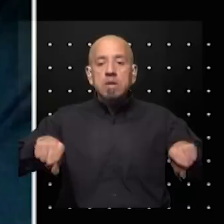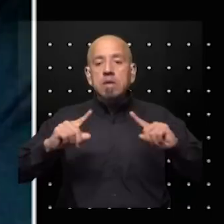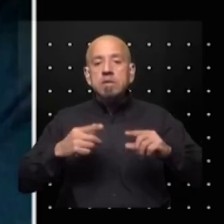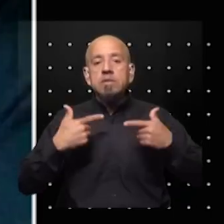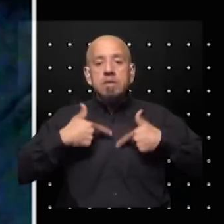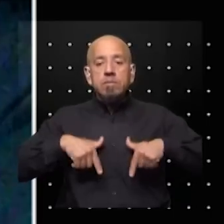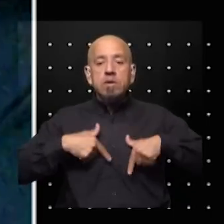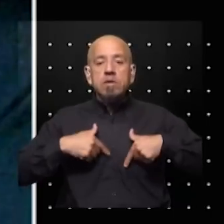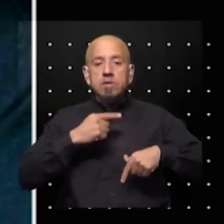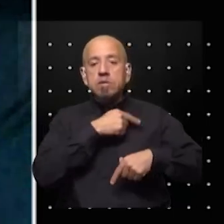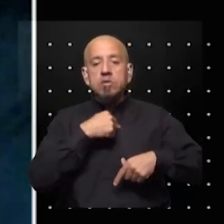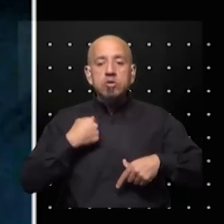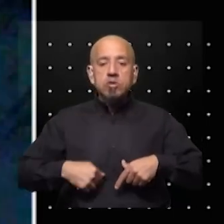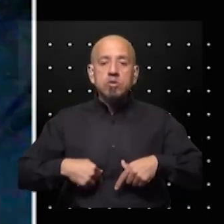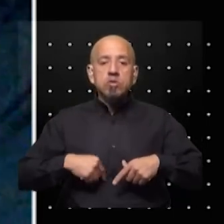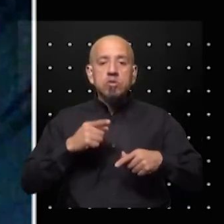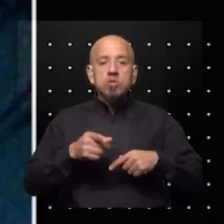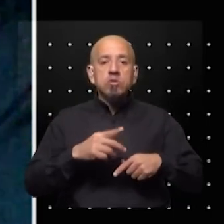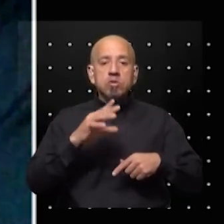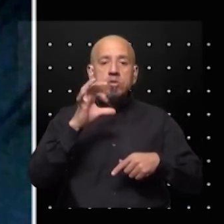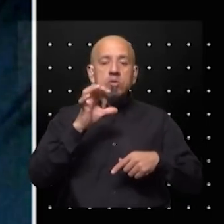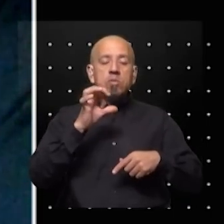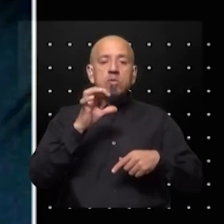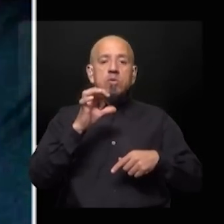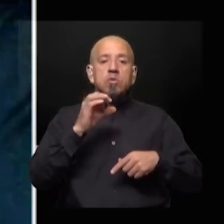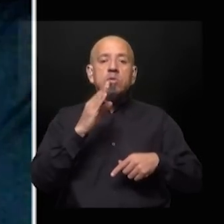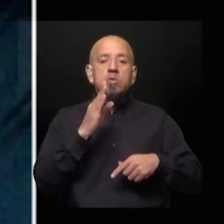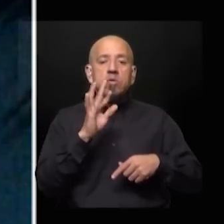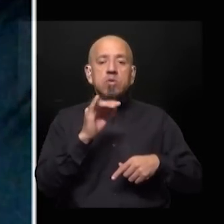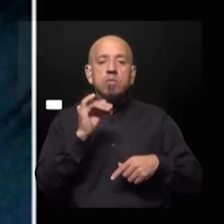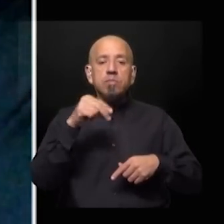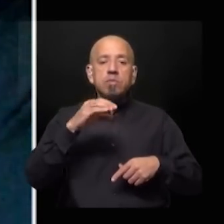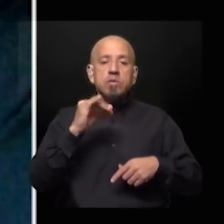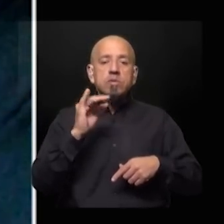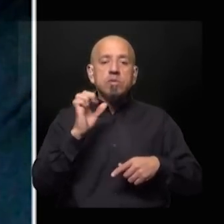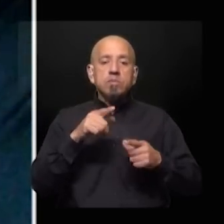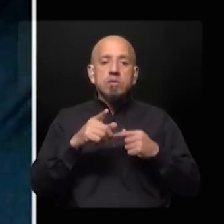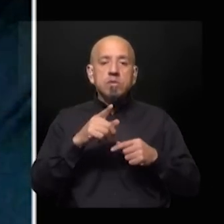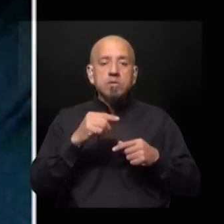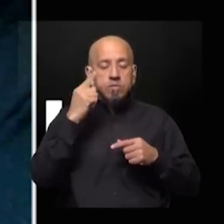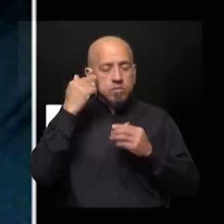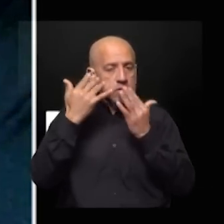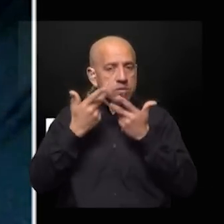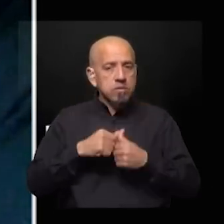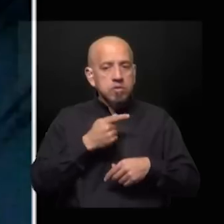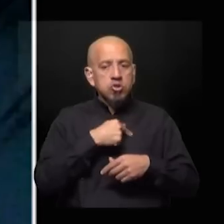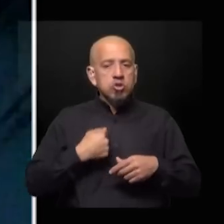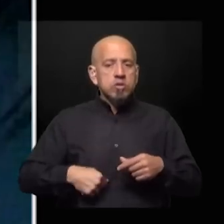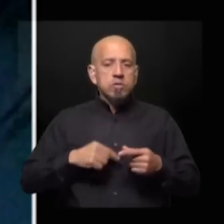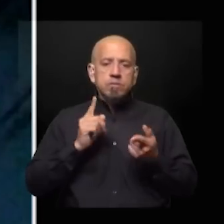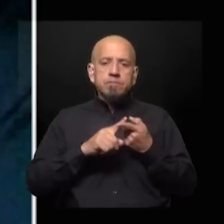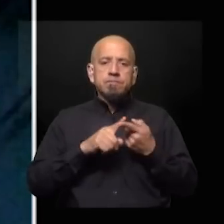embajada china en un país tan pequeño como Sao Tomé y Príncipe. Así que la estrategia de China ha sido acuerdos comerciales,